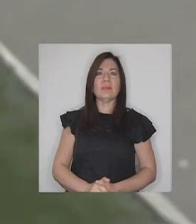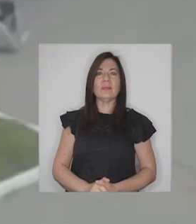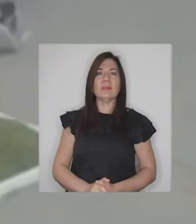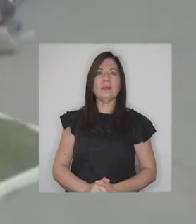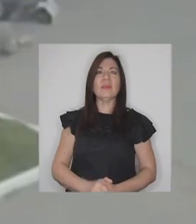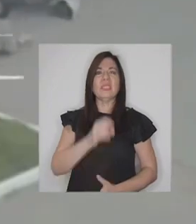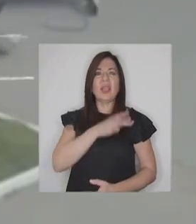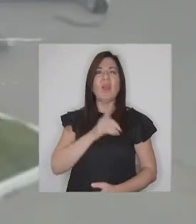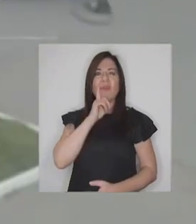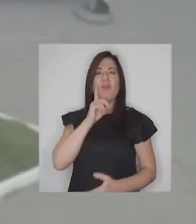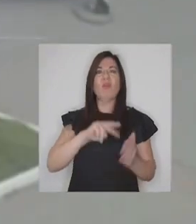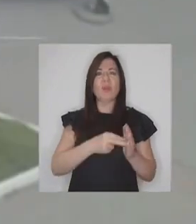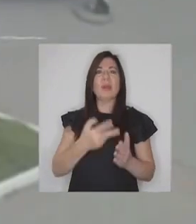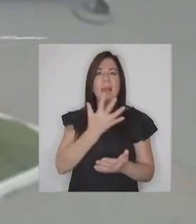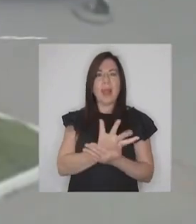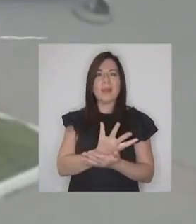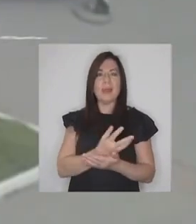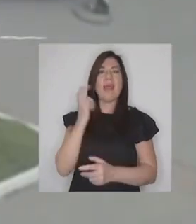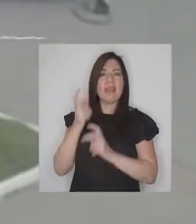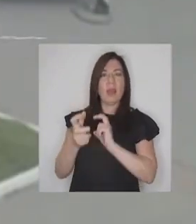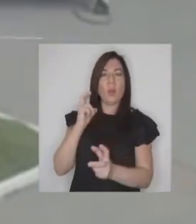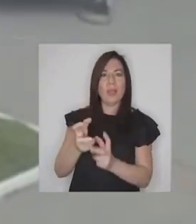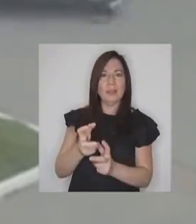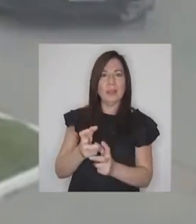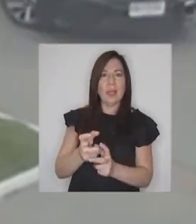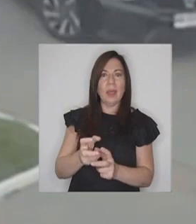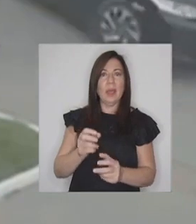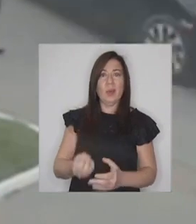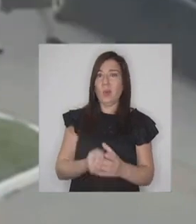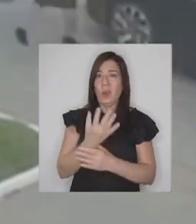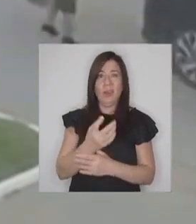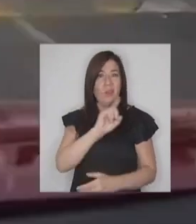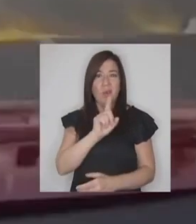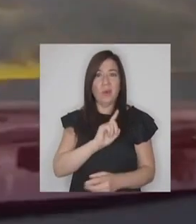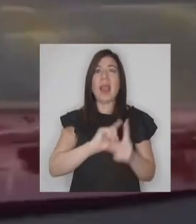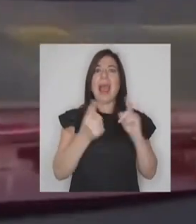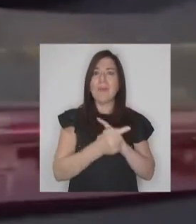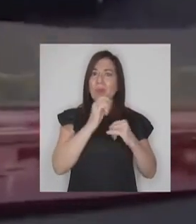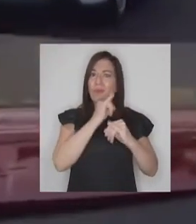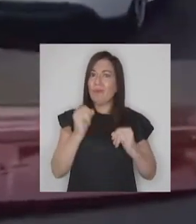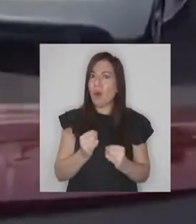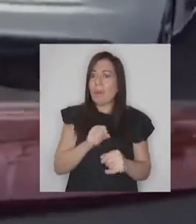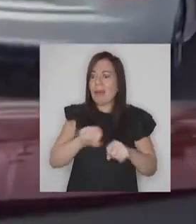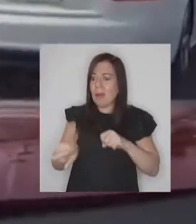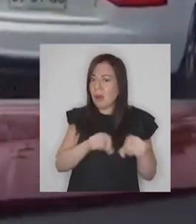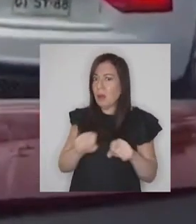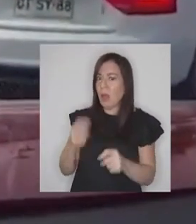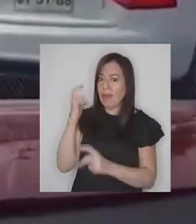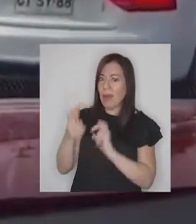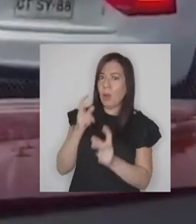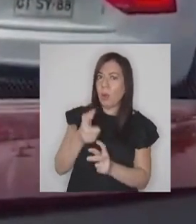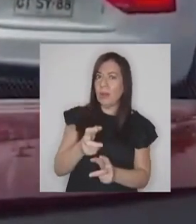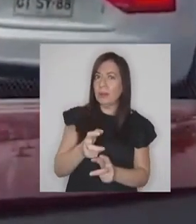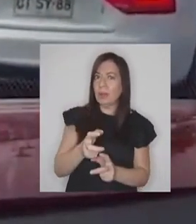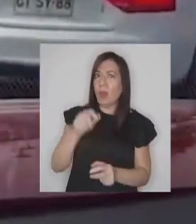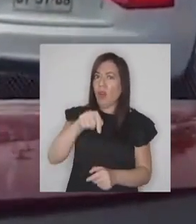Chile tiene un problema La delincuencia Esto no es algo nuevo Lo que ha cambiado es la forma de operar de los delincuentes Hoy el